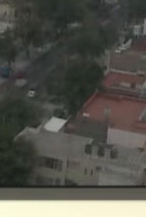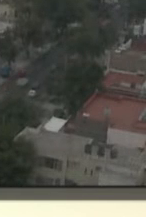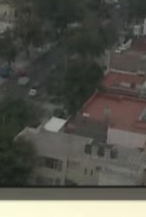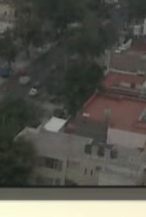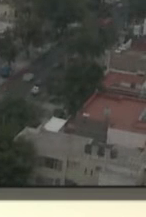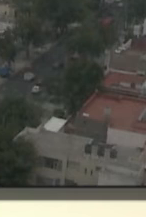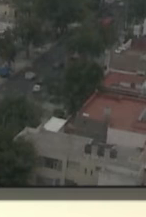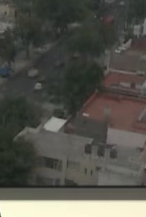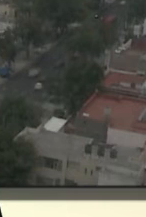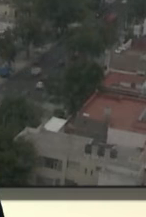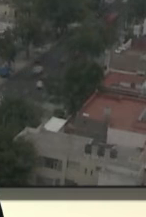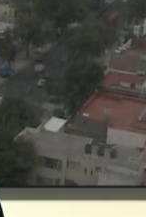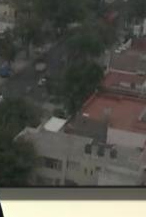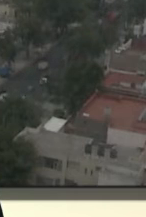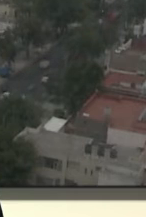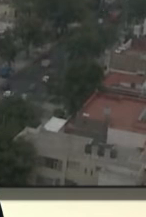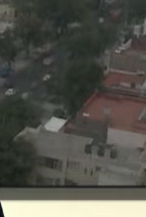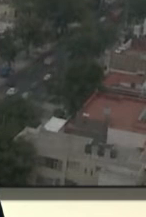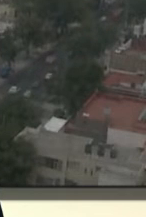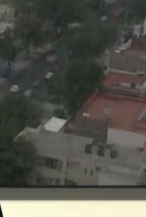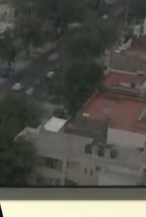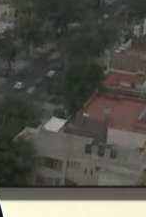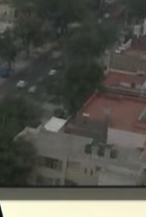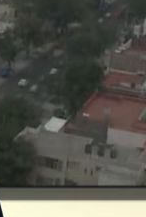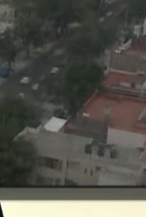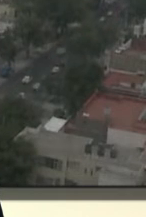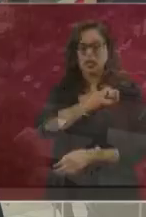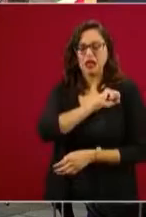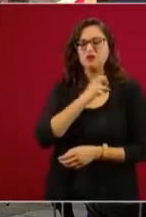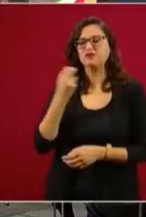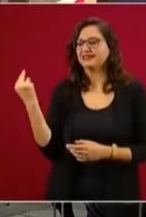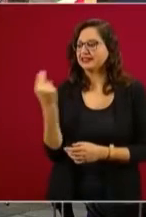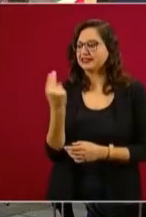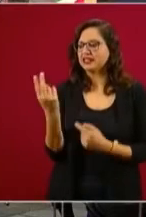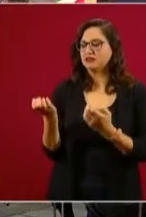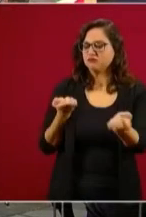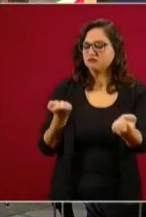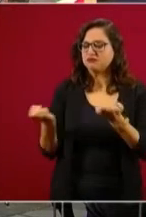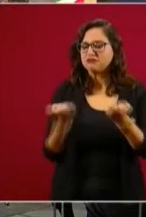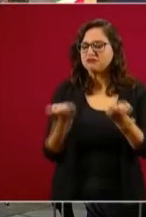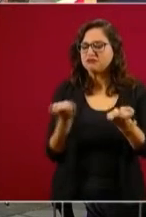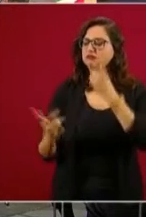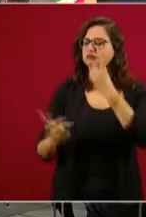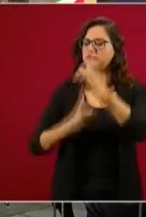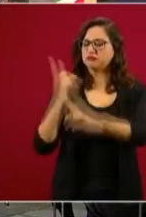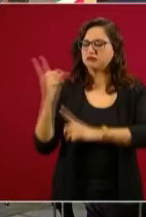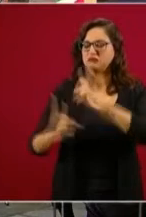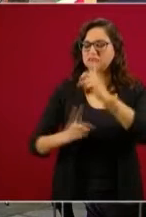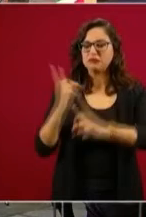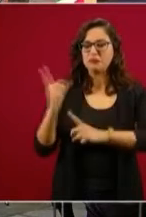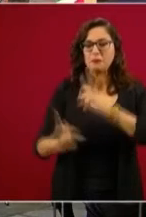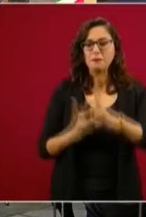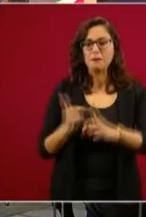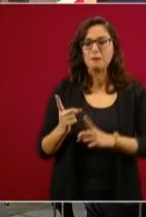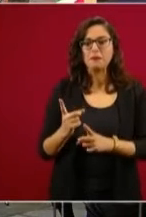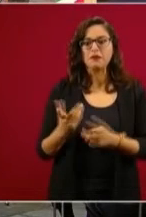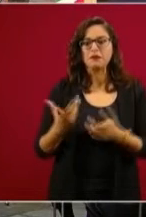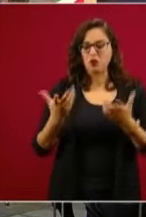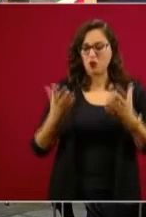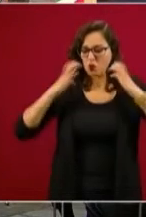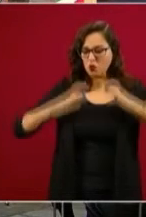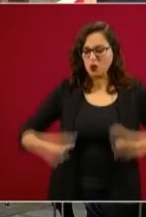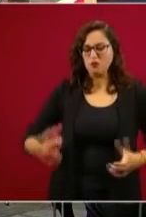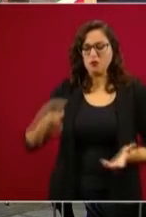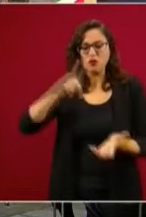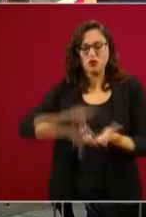Porque, bueno, es que hay otro aspecto también que es muy importante. No hay elementos de